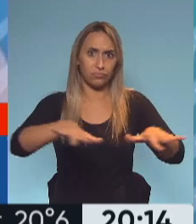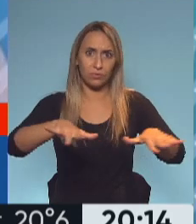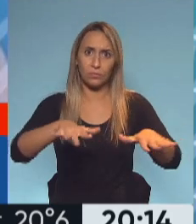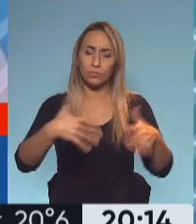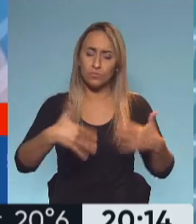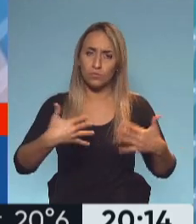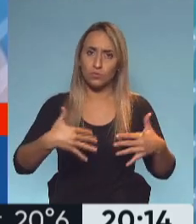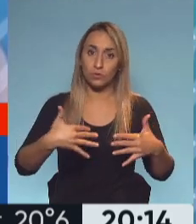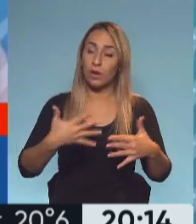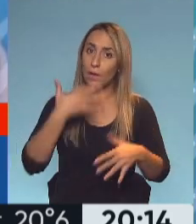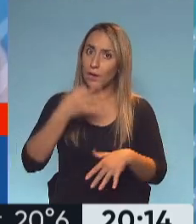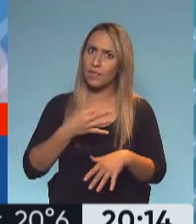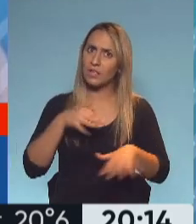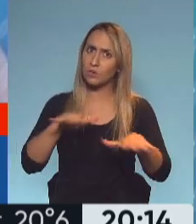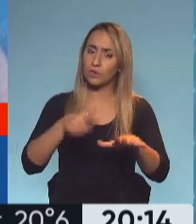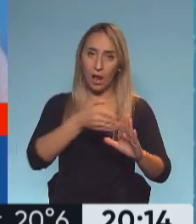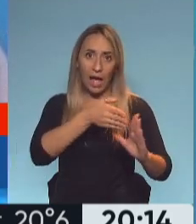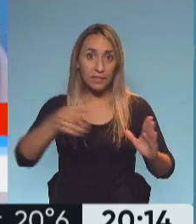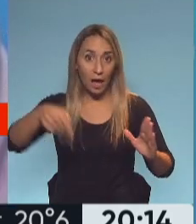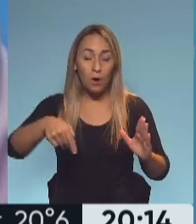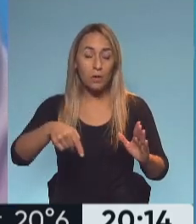que realmente no habíamos visto hasta ahora.